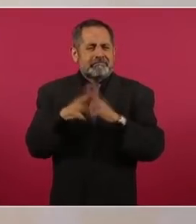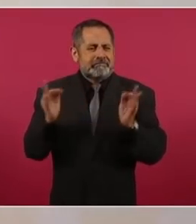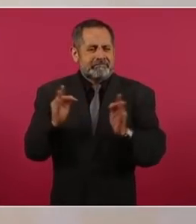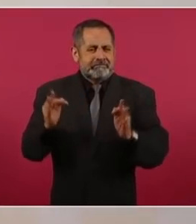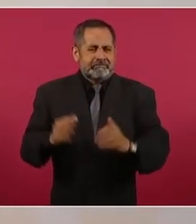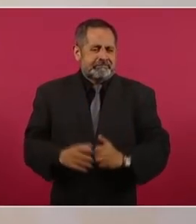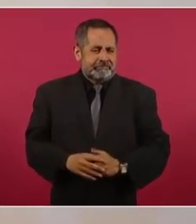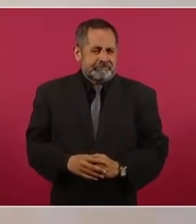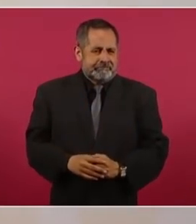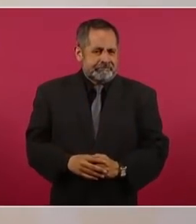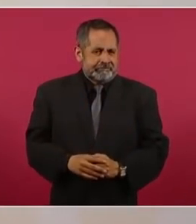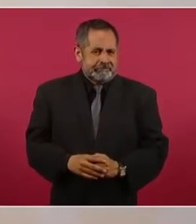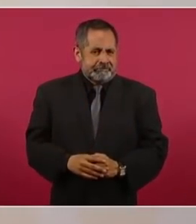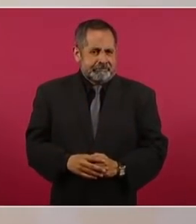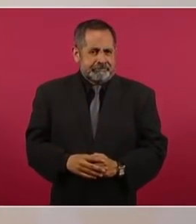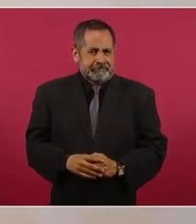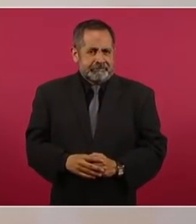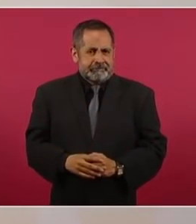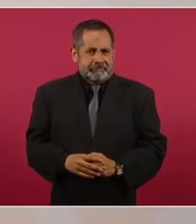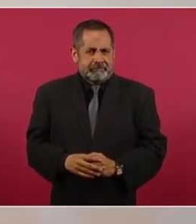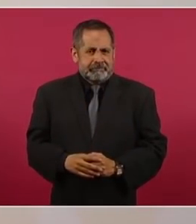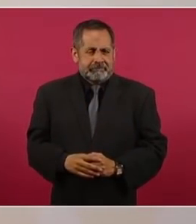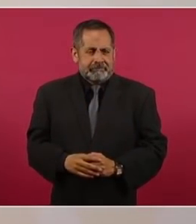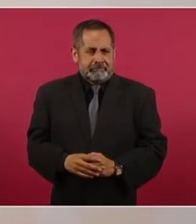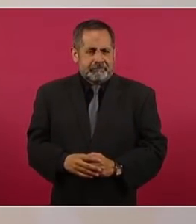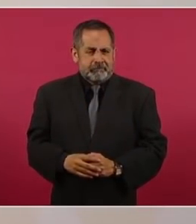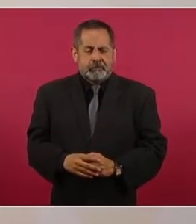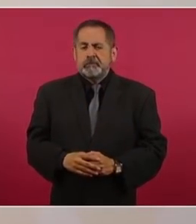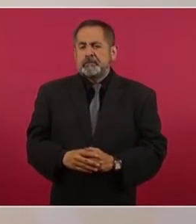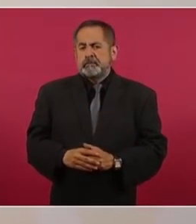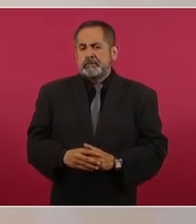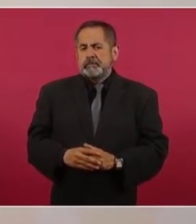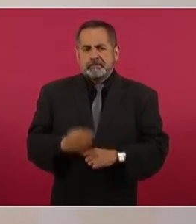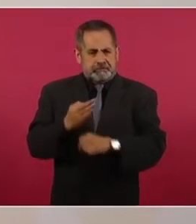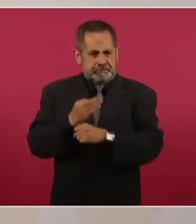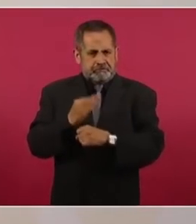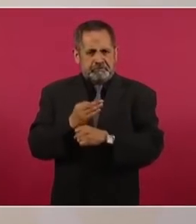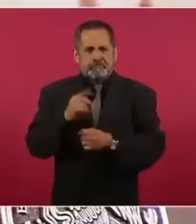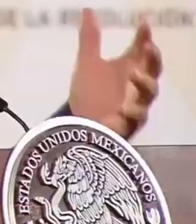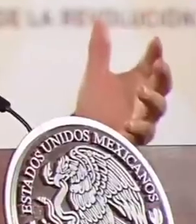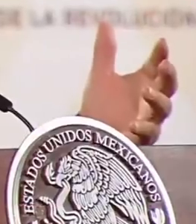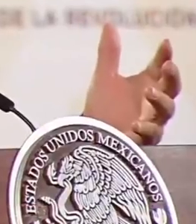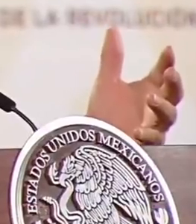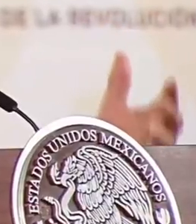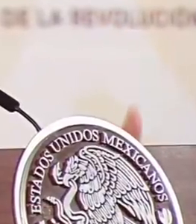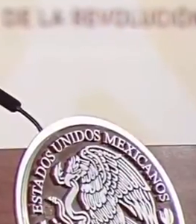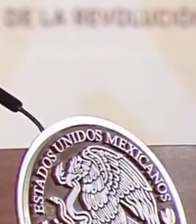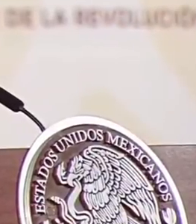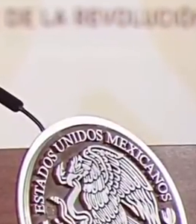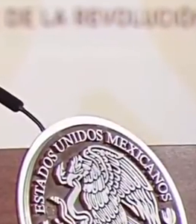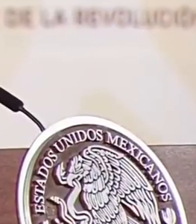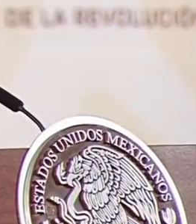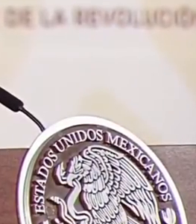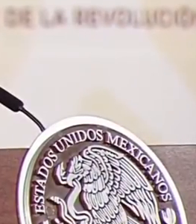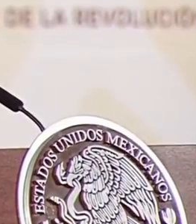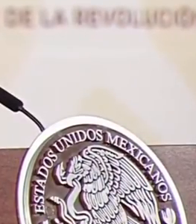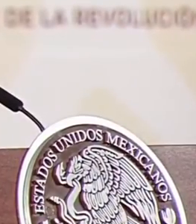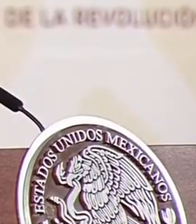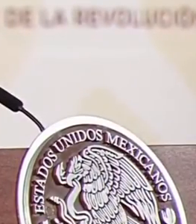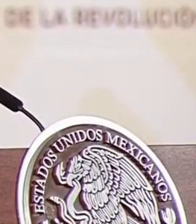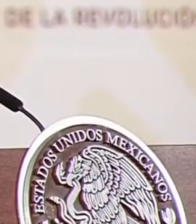Es el momento de inaugurar una etapa nueva